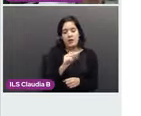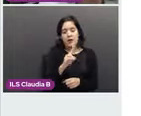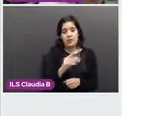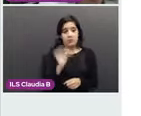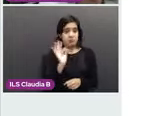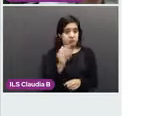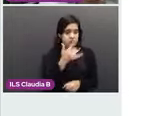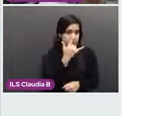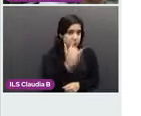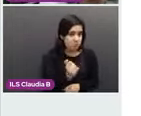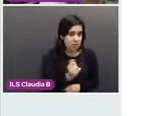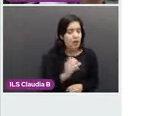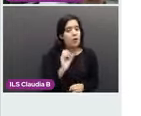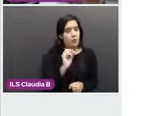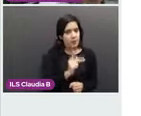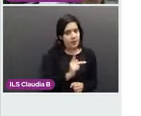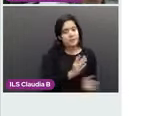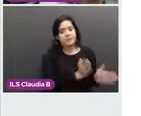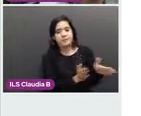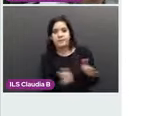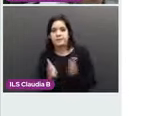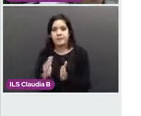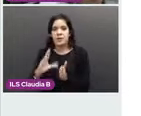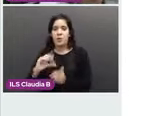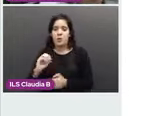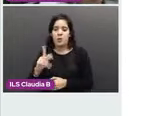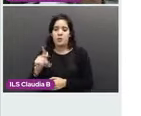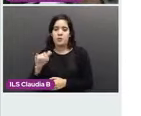necesario, tomar una biopsia y hacer un diagnóstico oportuno.